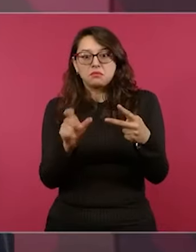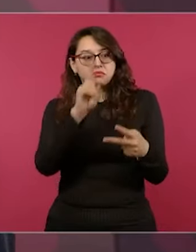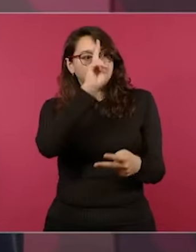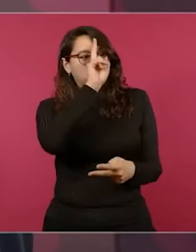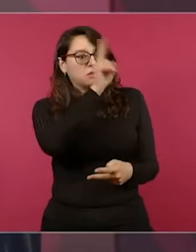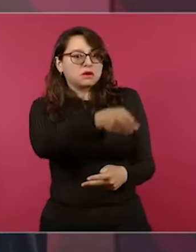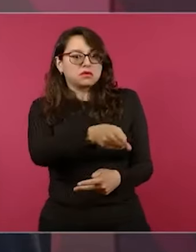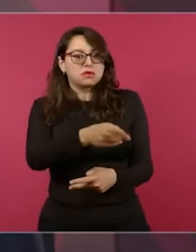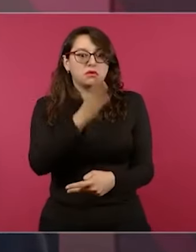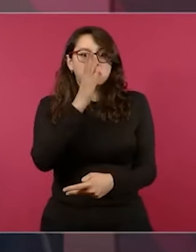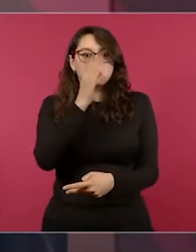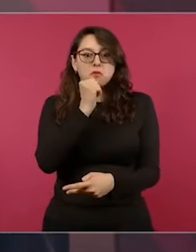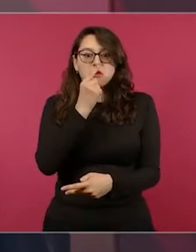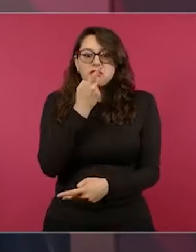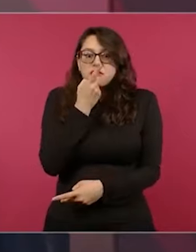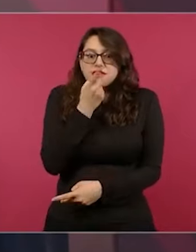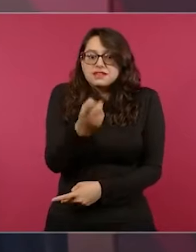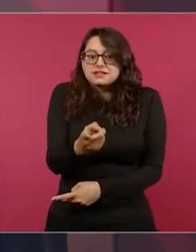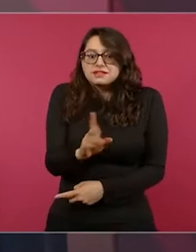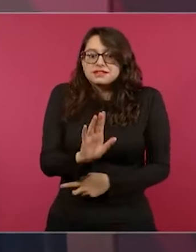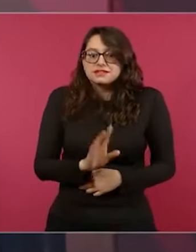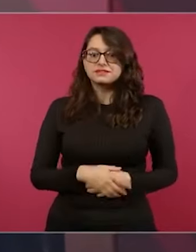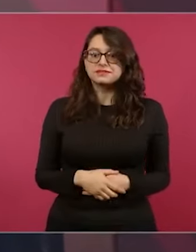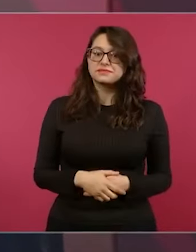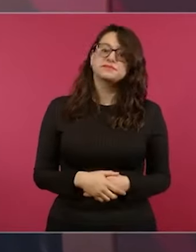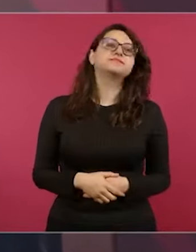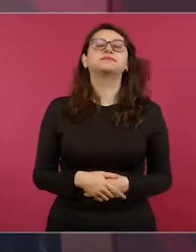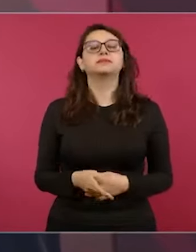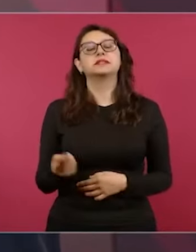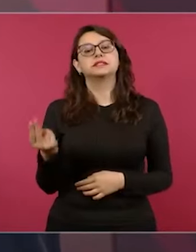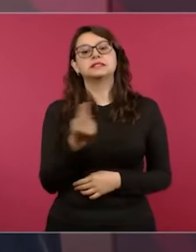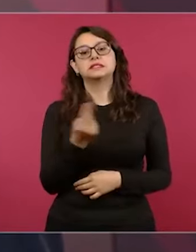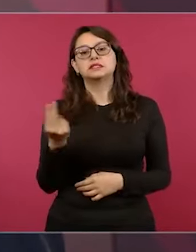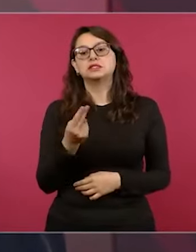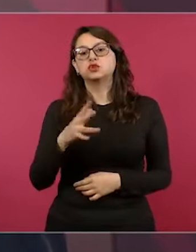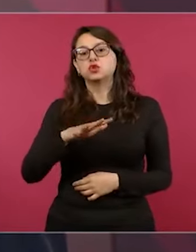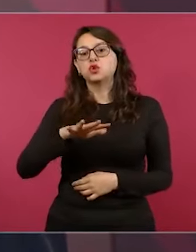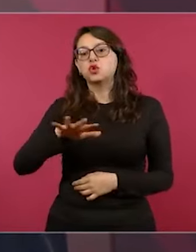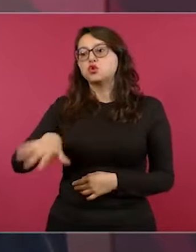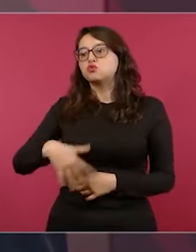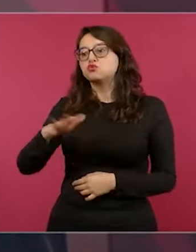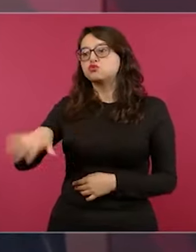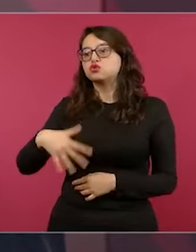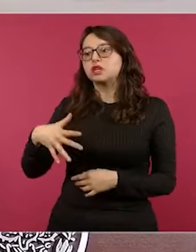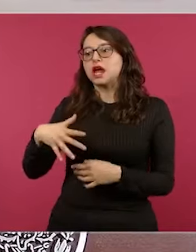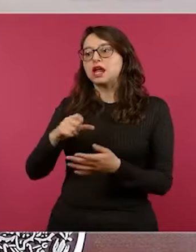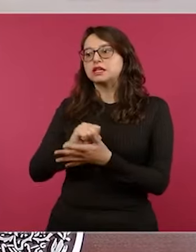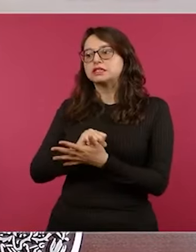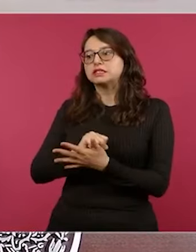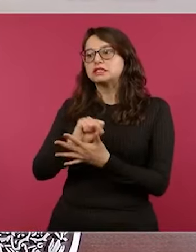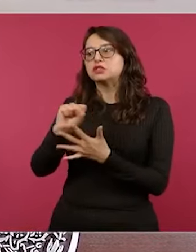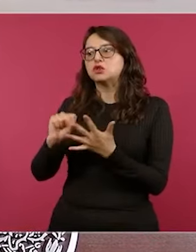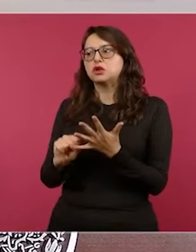podría ser mafia del poder.